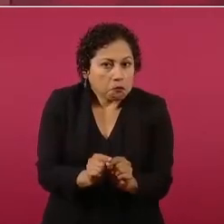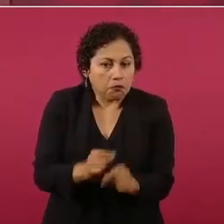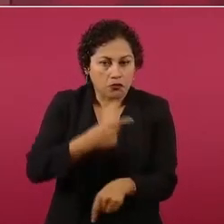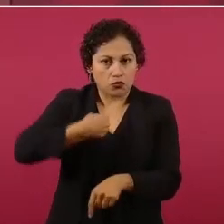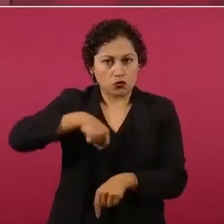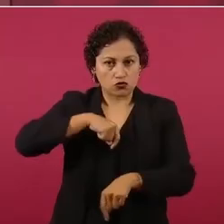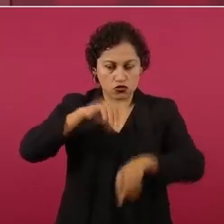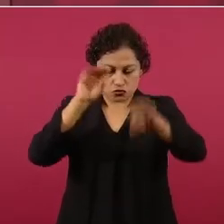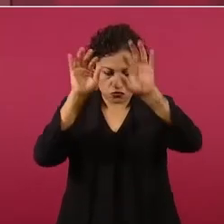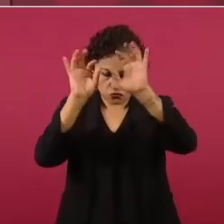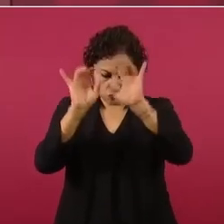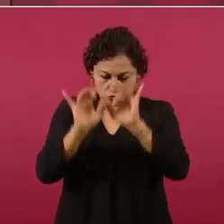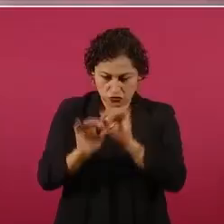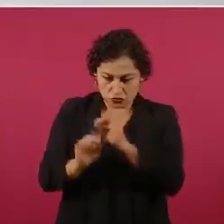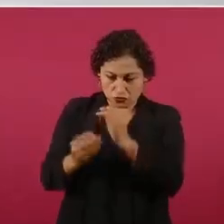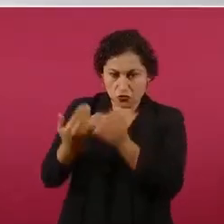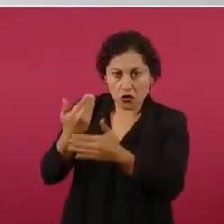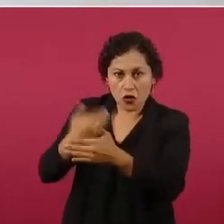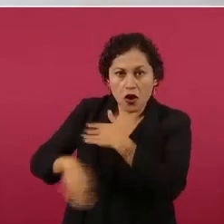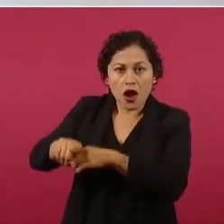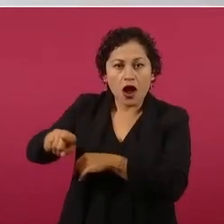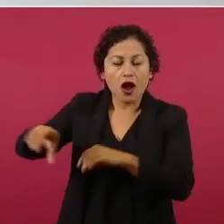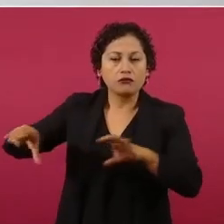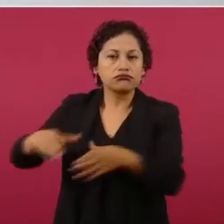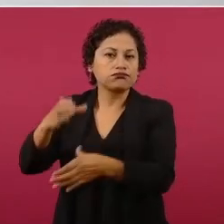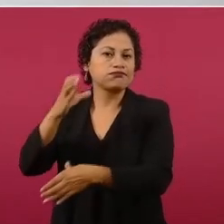al Congreso.